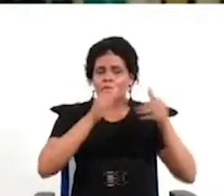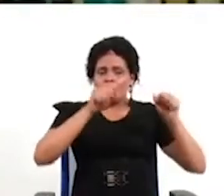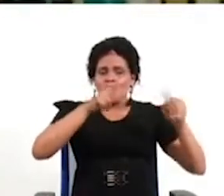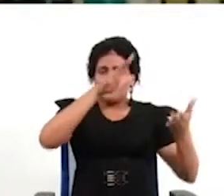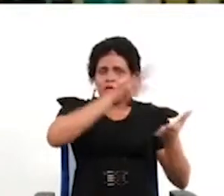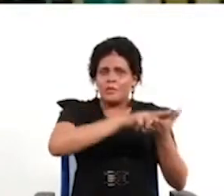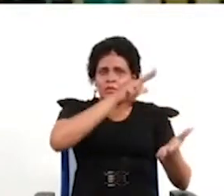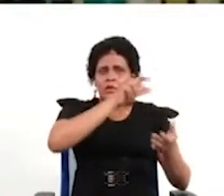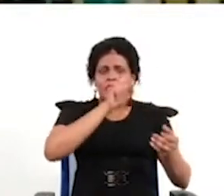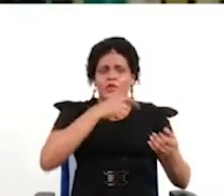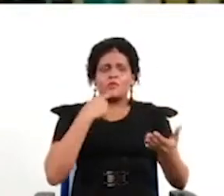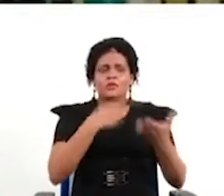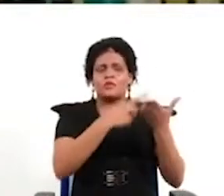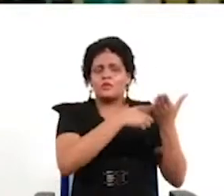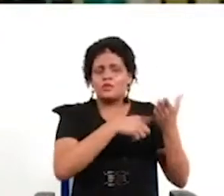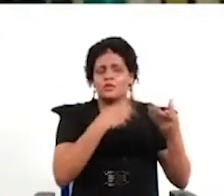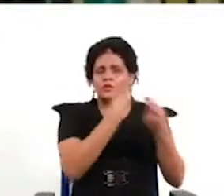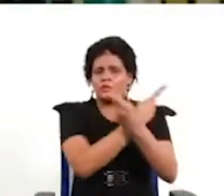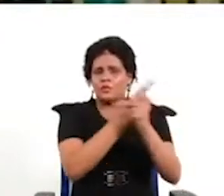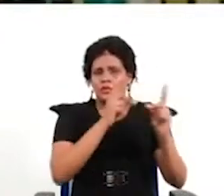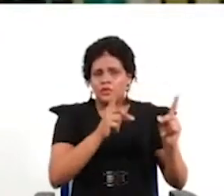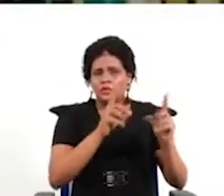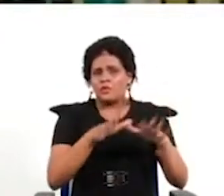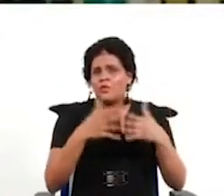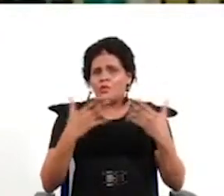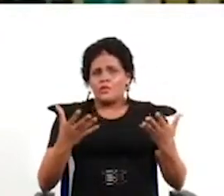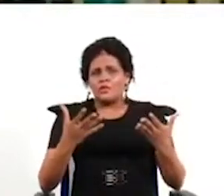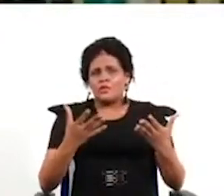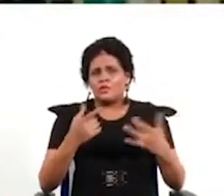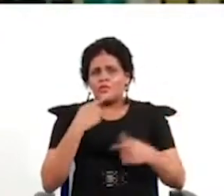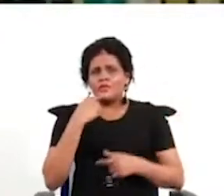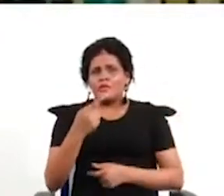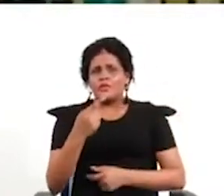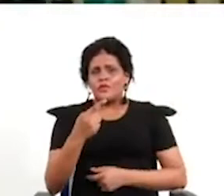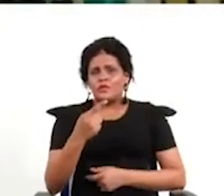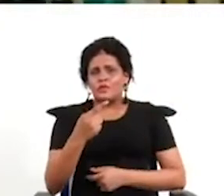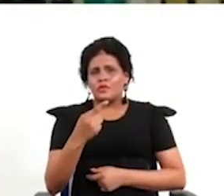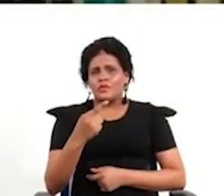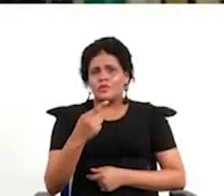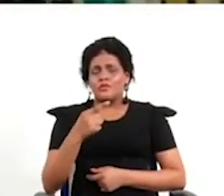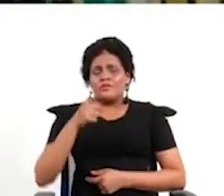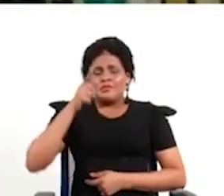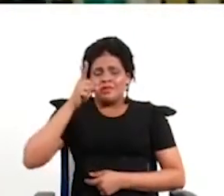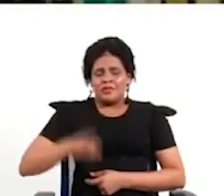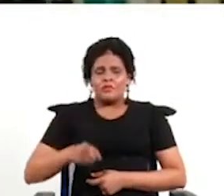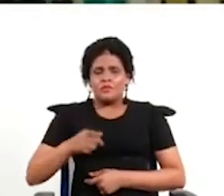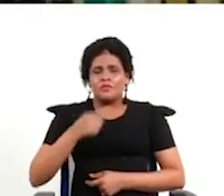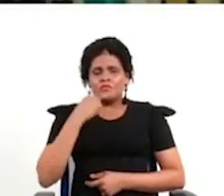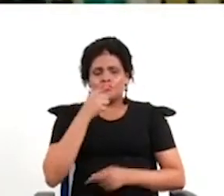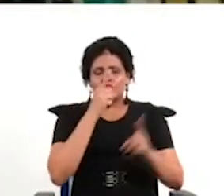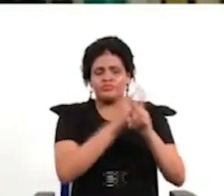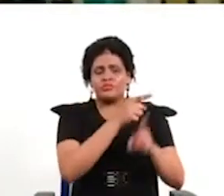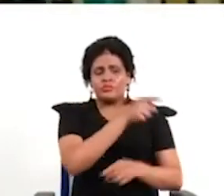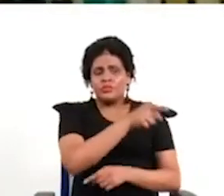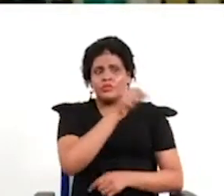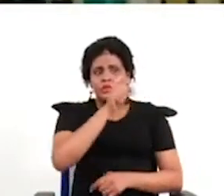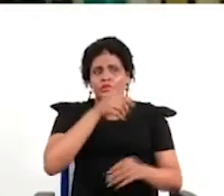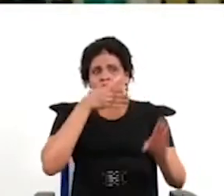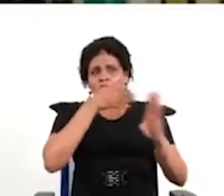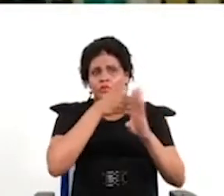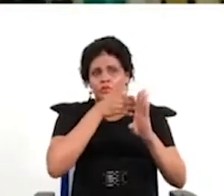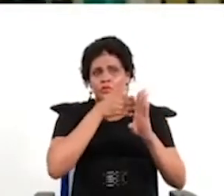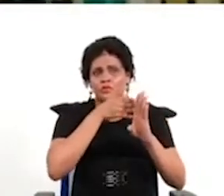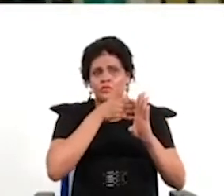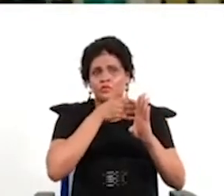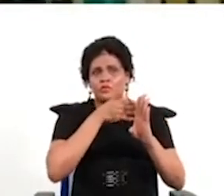pueda discutirse en un referendo entonces el caso de Brasil entra ahí porque hay obligatorio tratamiento por lo tanto lo que